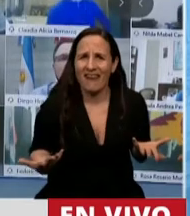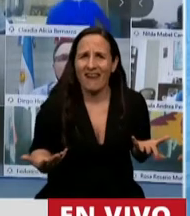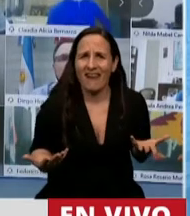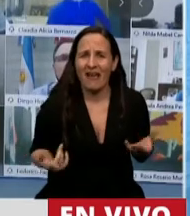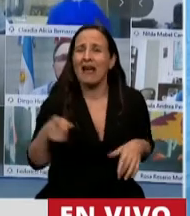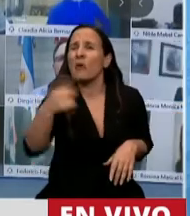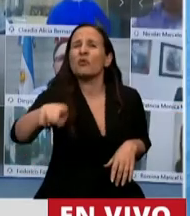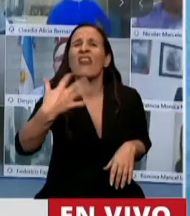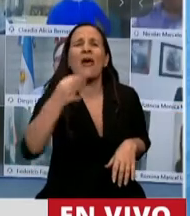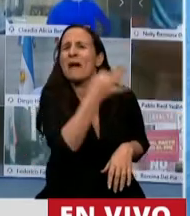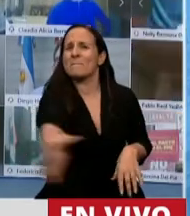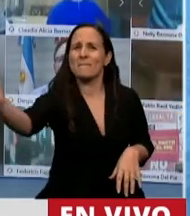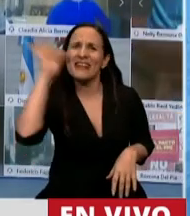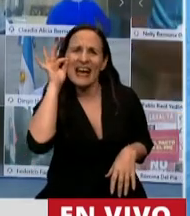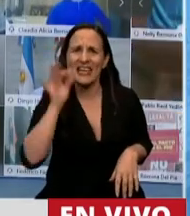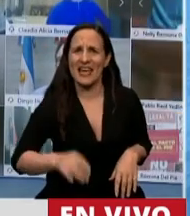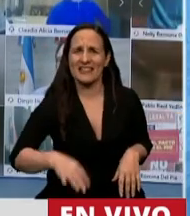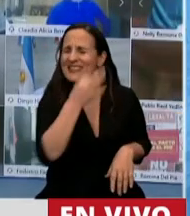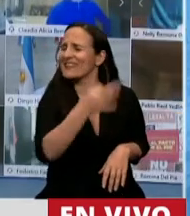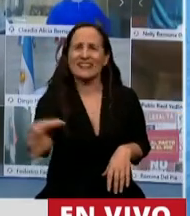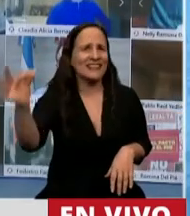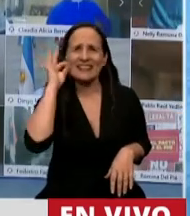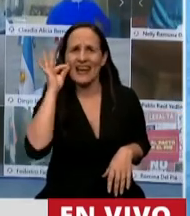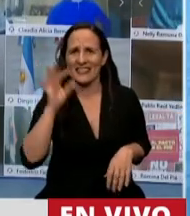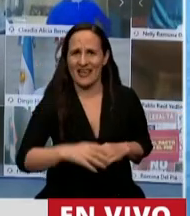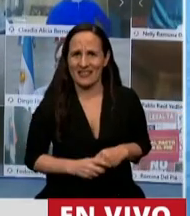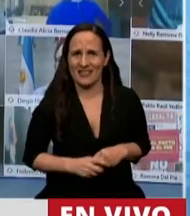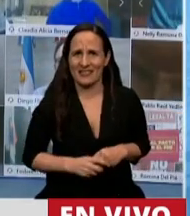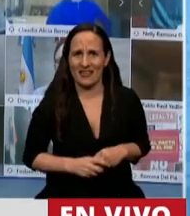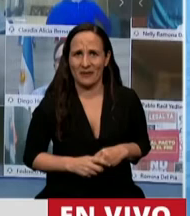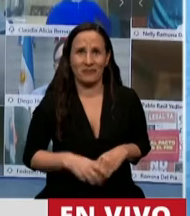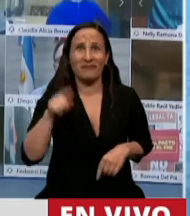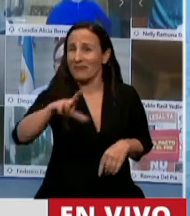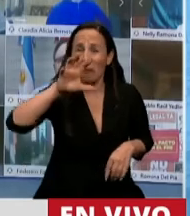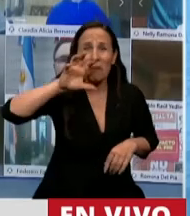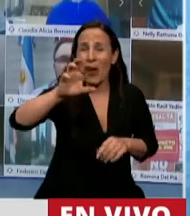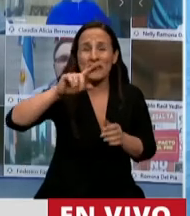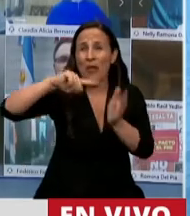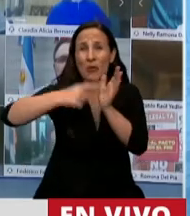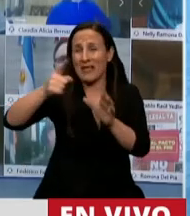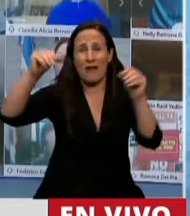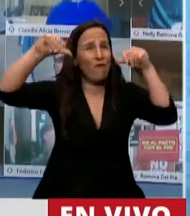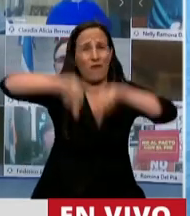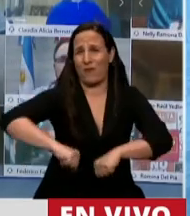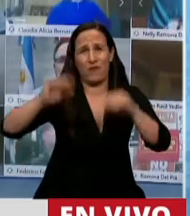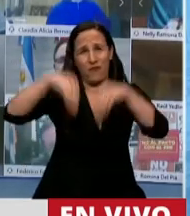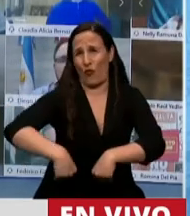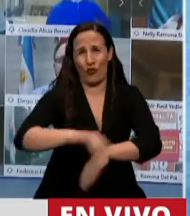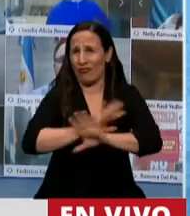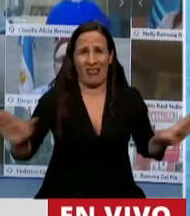tienen que hacer? ¡Callarse! ¡Callarse! Tenemos la provincia de Buenos Aires fundida por culpa de ustedes.